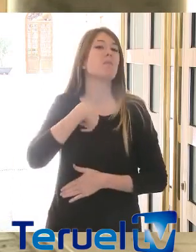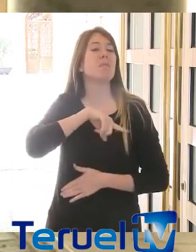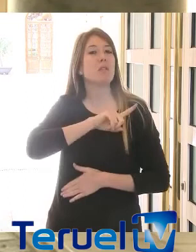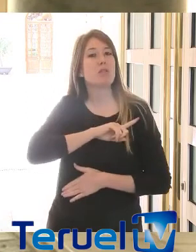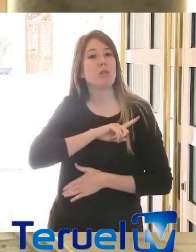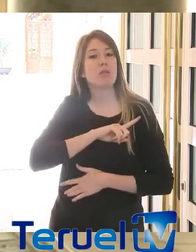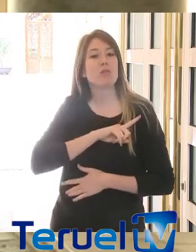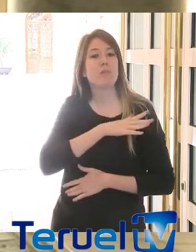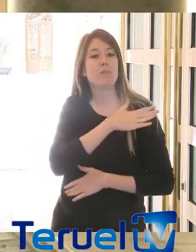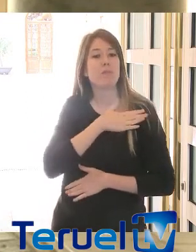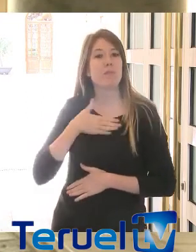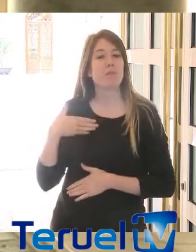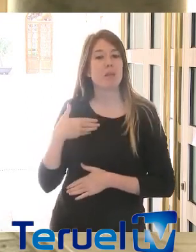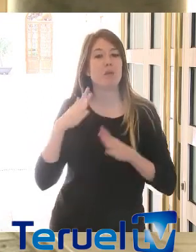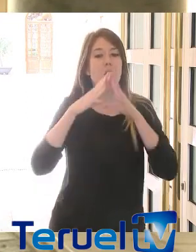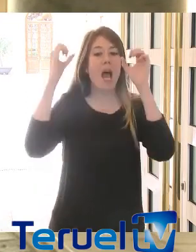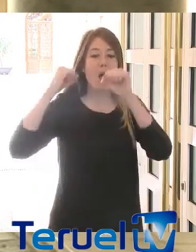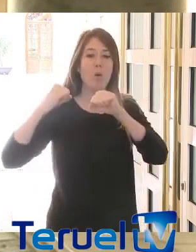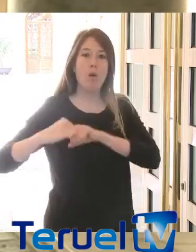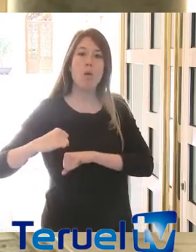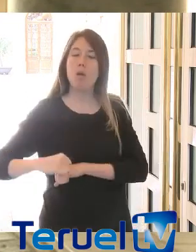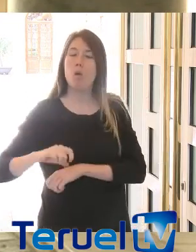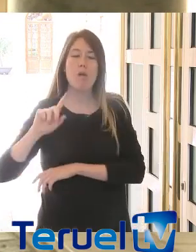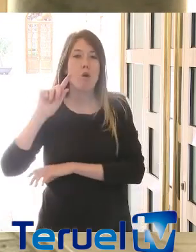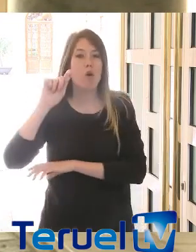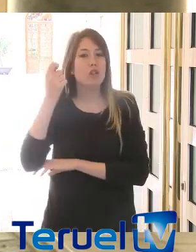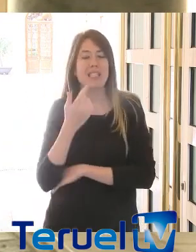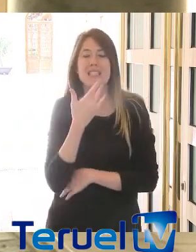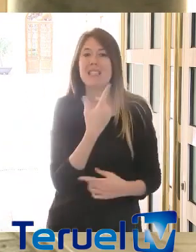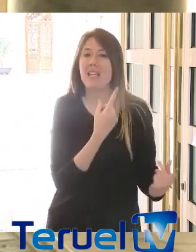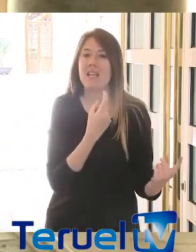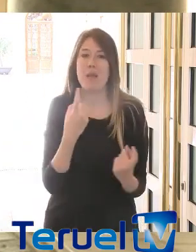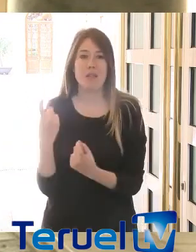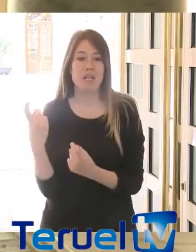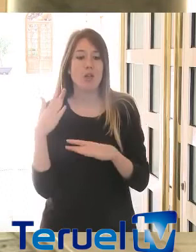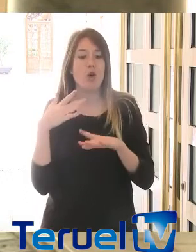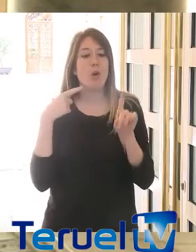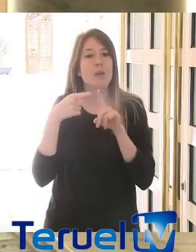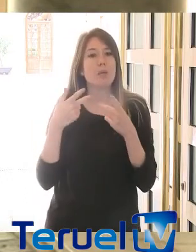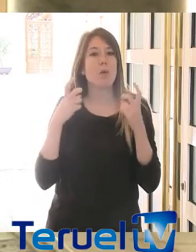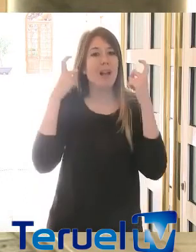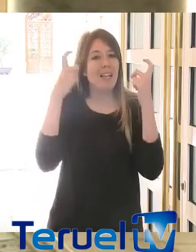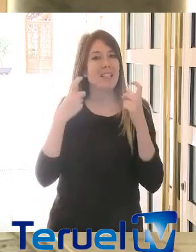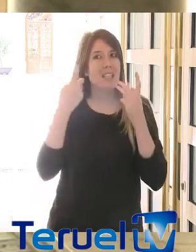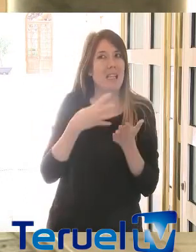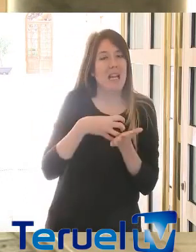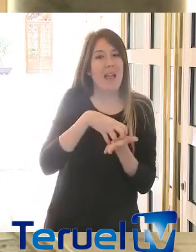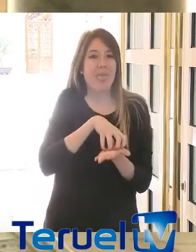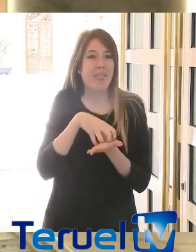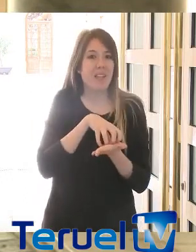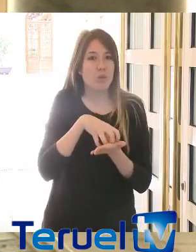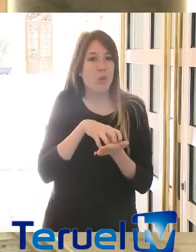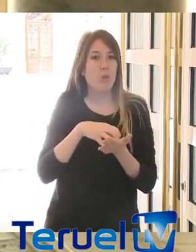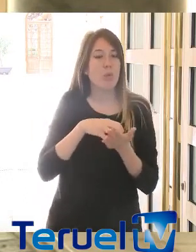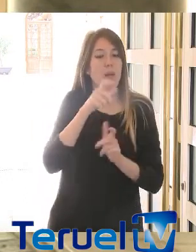llegar a cuantos acuerdos sean necesarios para intentar que la incertidumbre de las